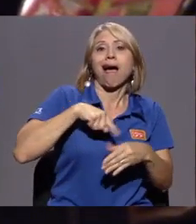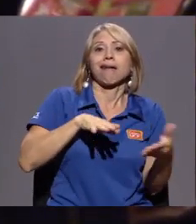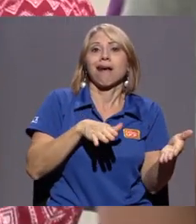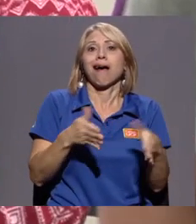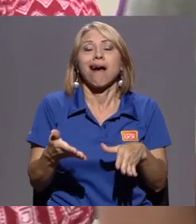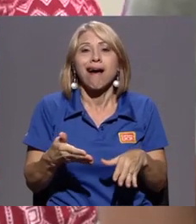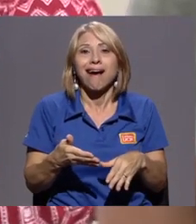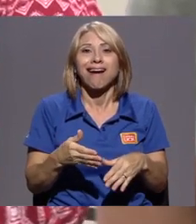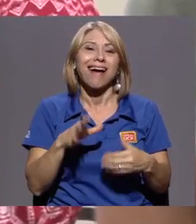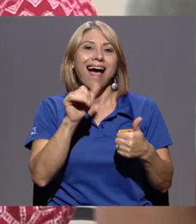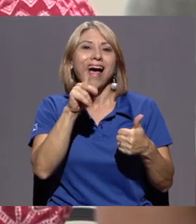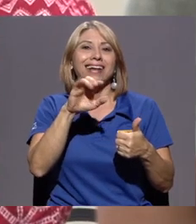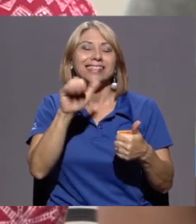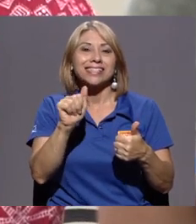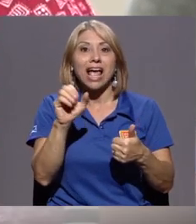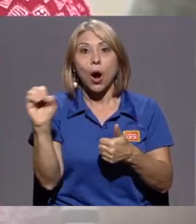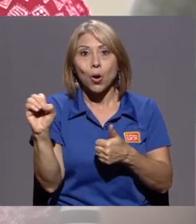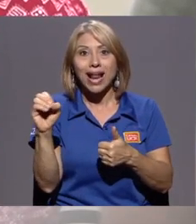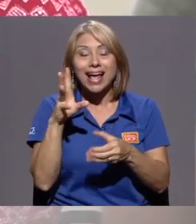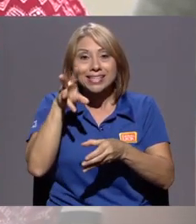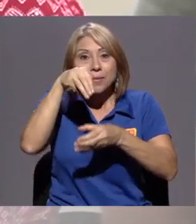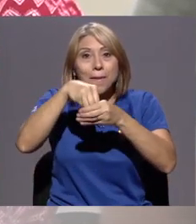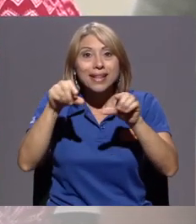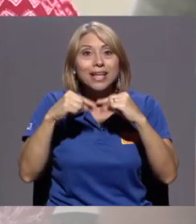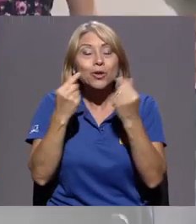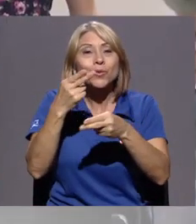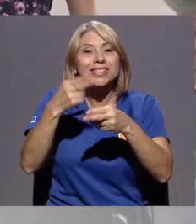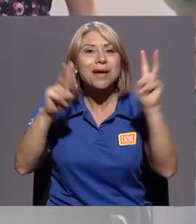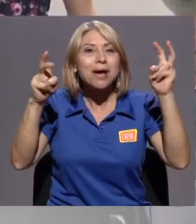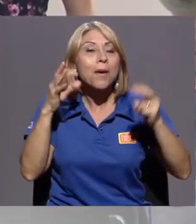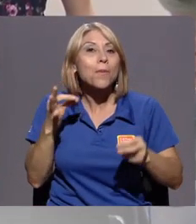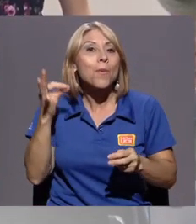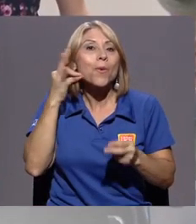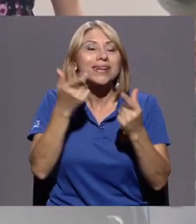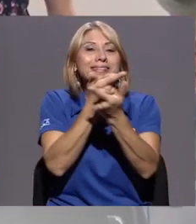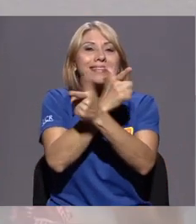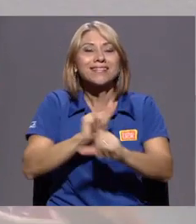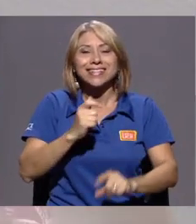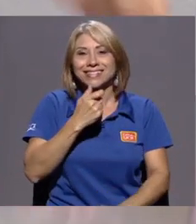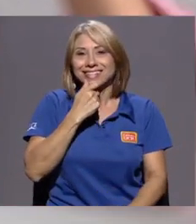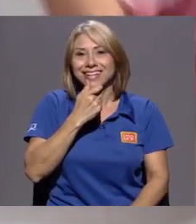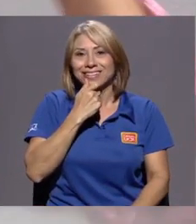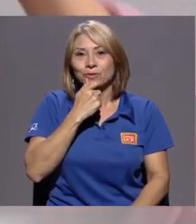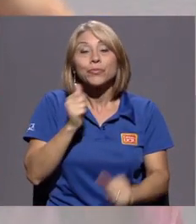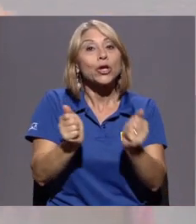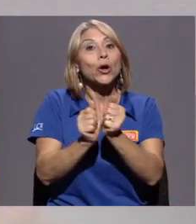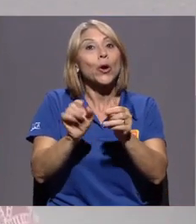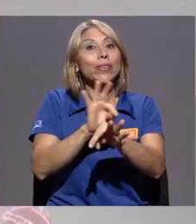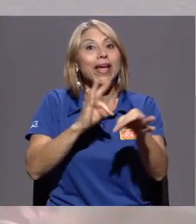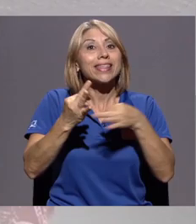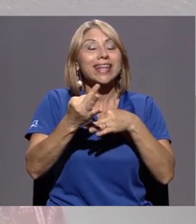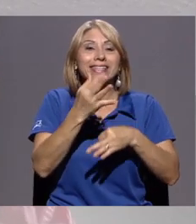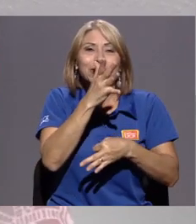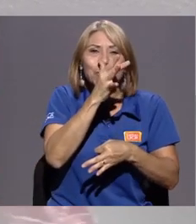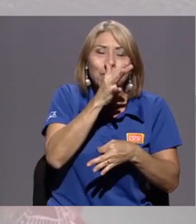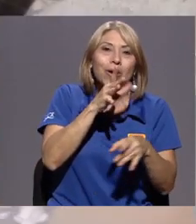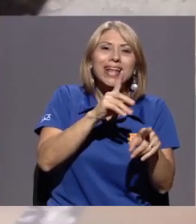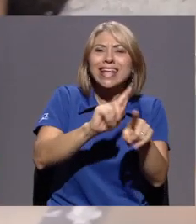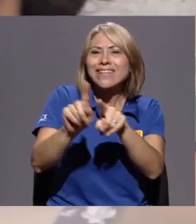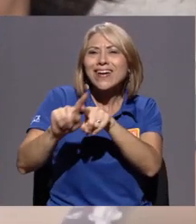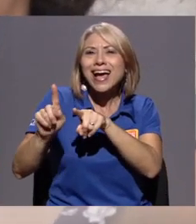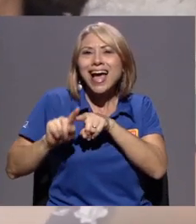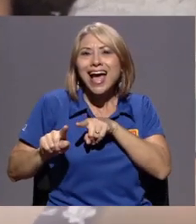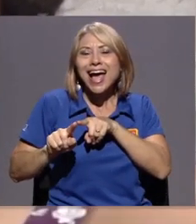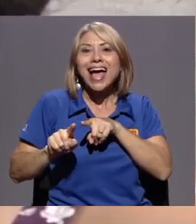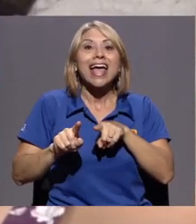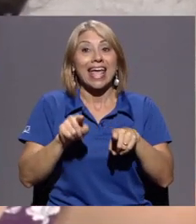Alicia Olia es parte de la colectiva Mujeres Libres Riendo. A partir de talleres de humor y varietez, ella y